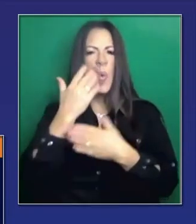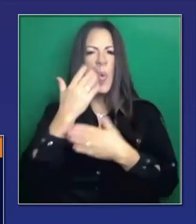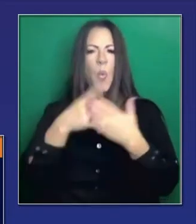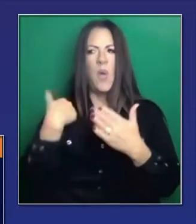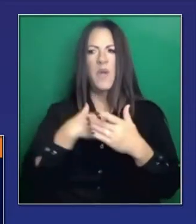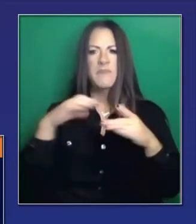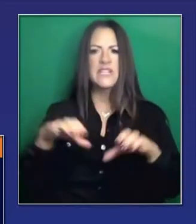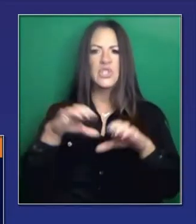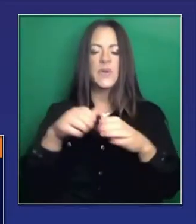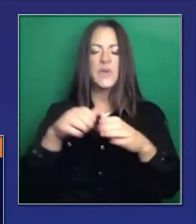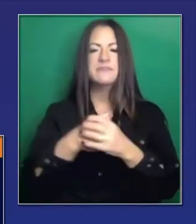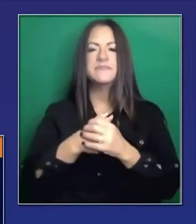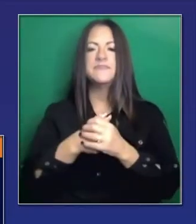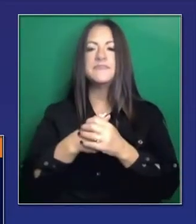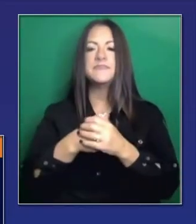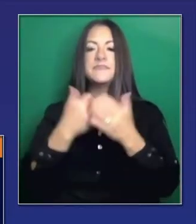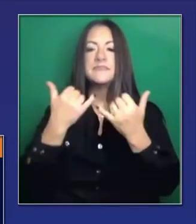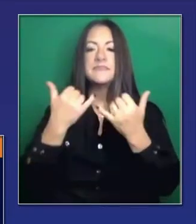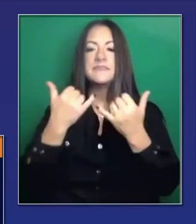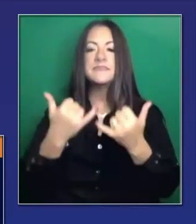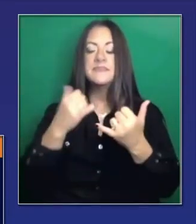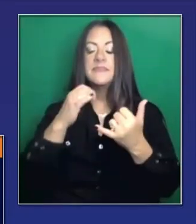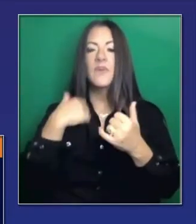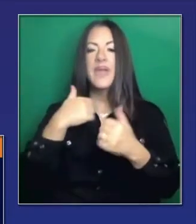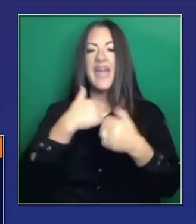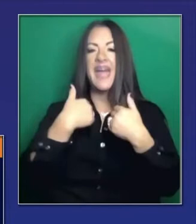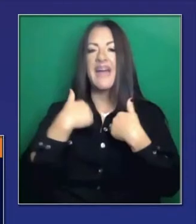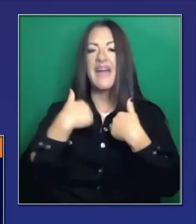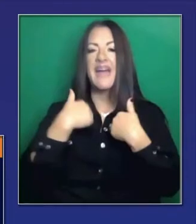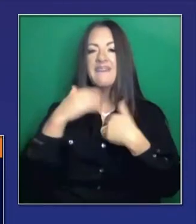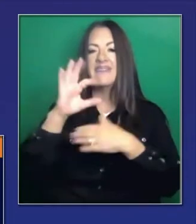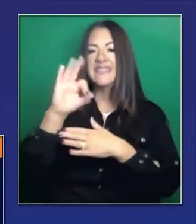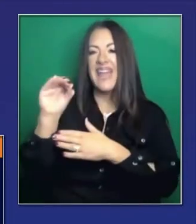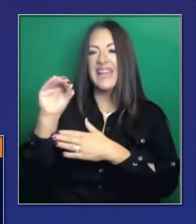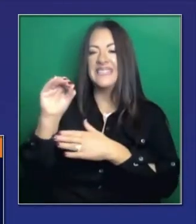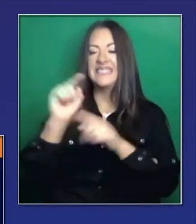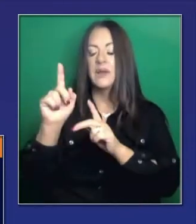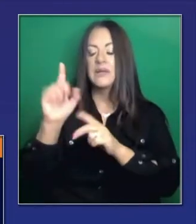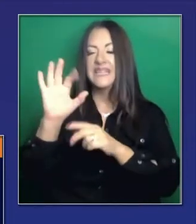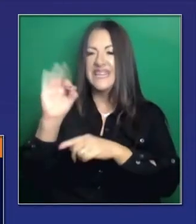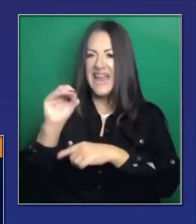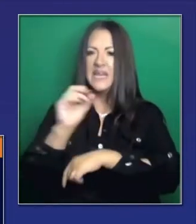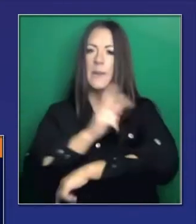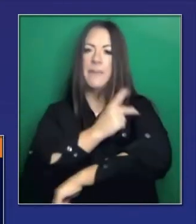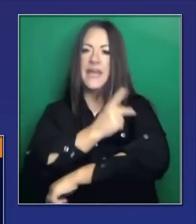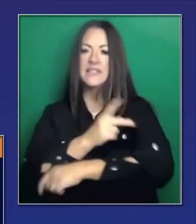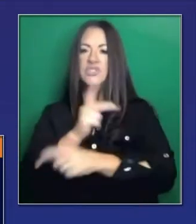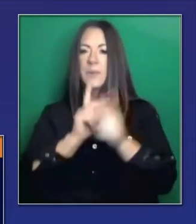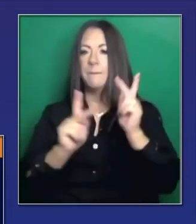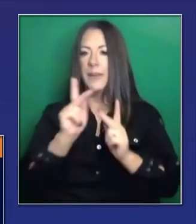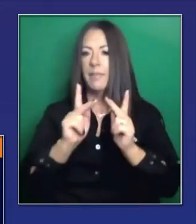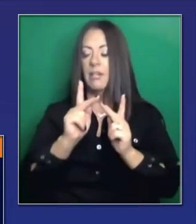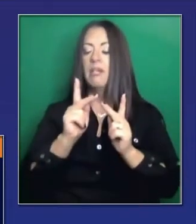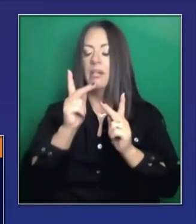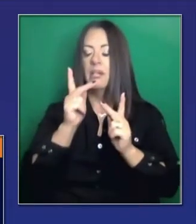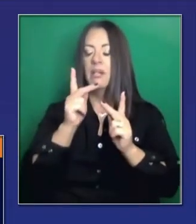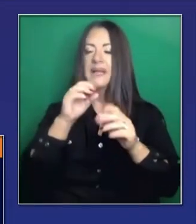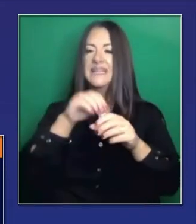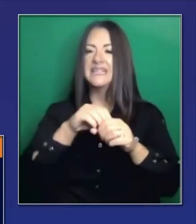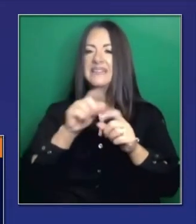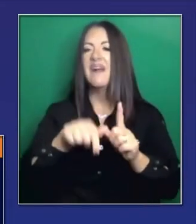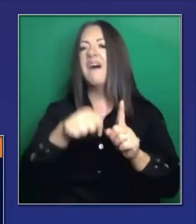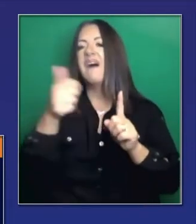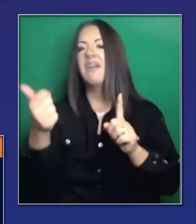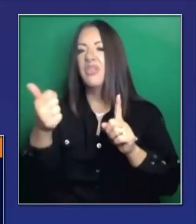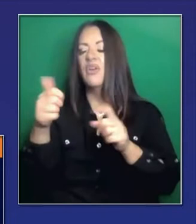información. Tenemos ahora 90 personas en estos sitios de cuidado alterno. Aquellos que nos han estado sintonizando ya